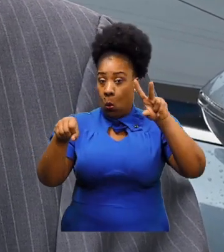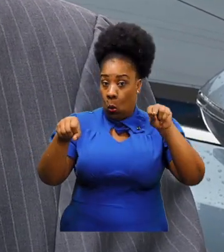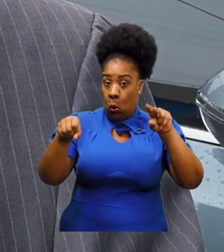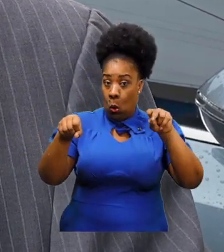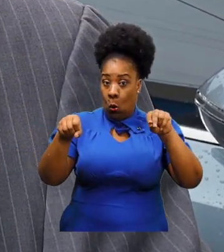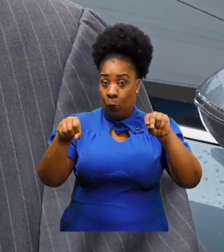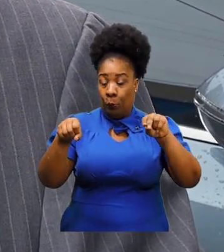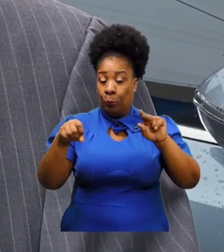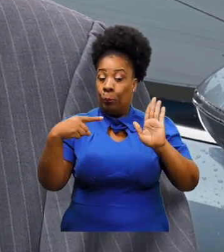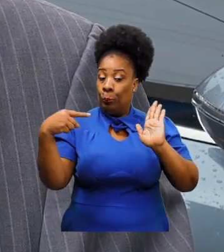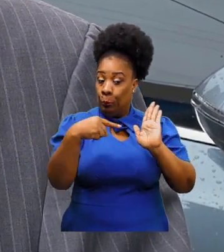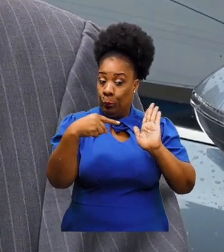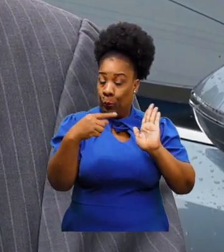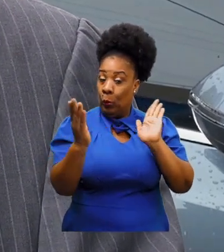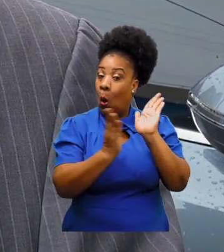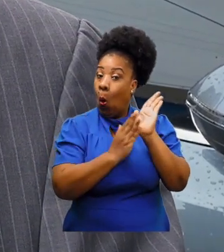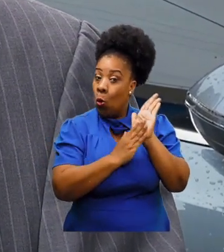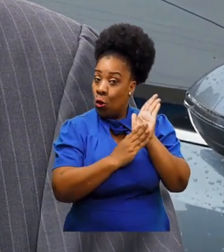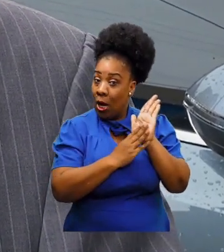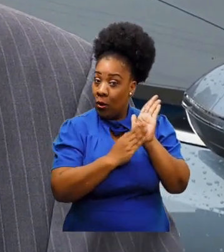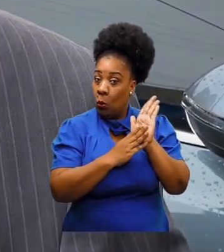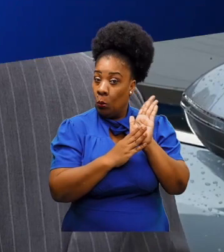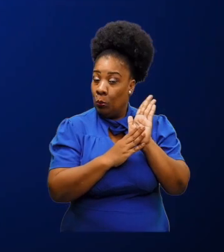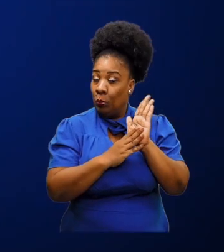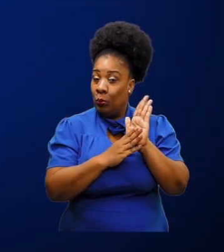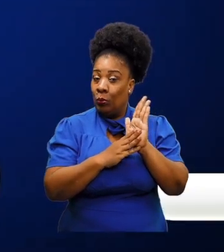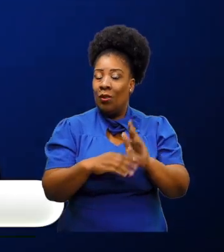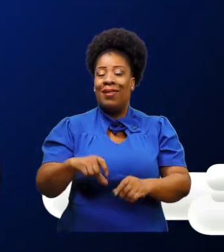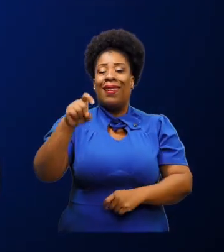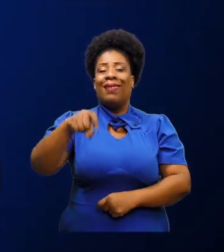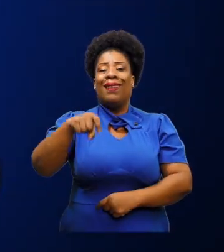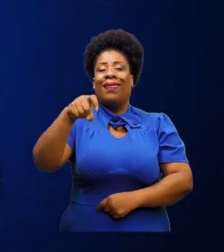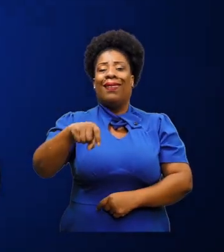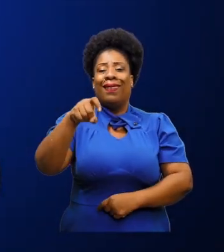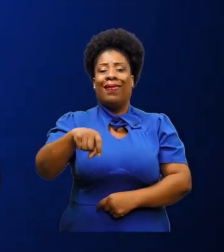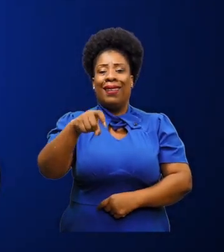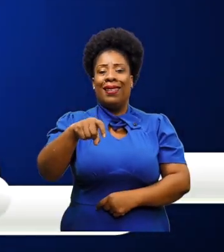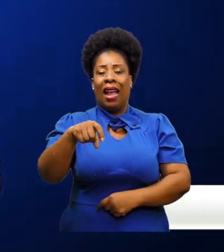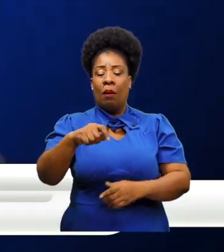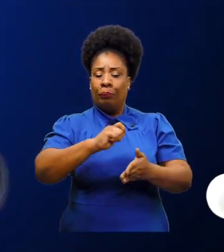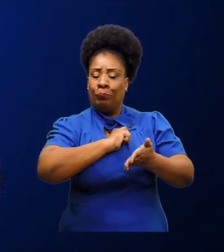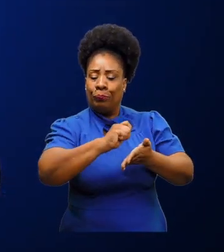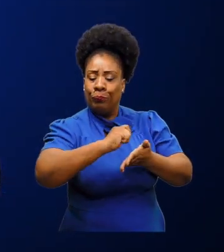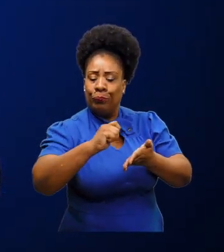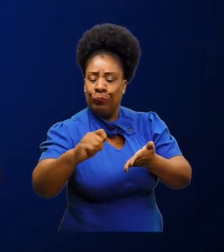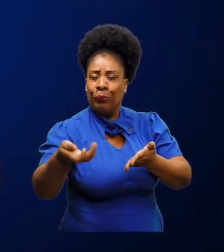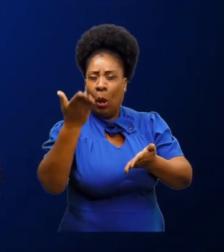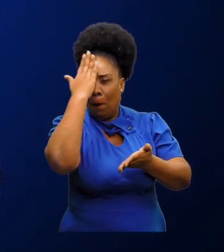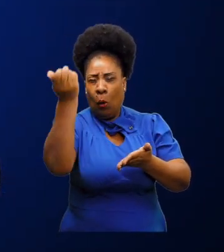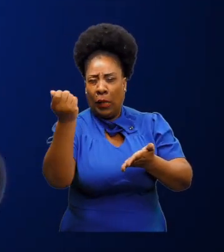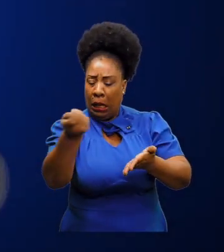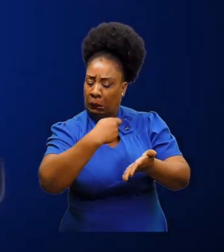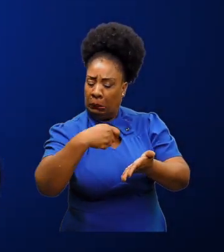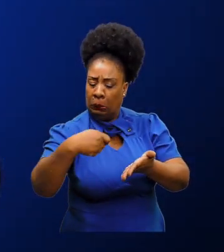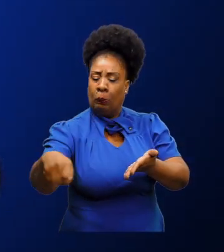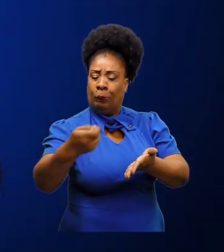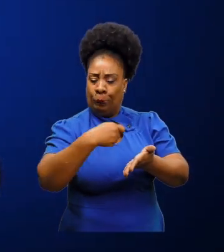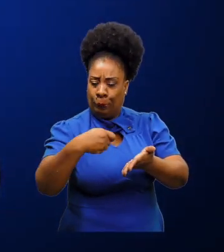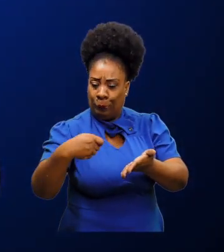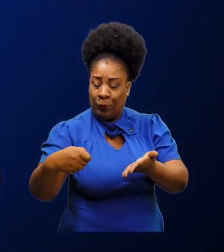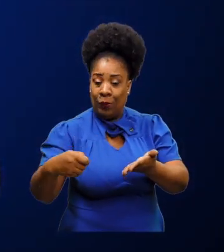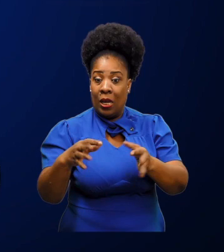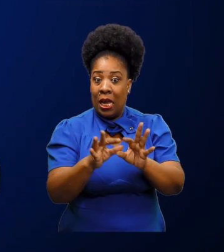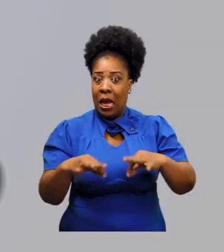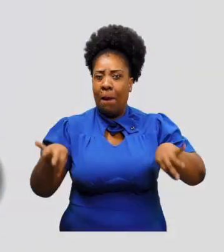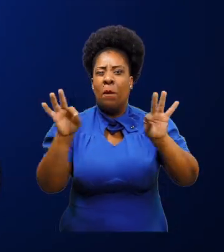contrato ley 406 del 2023 o no. Es necesario que en la exposición de motivo se consigne el